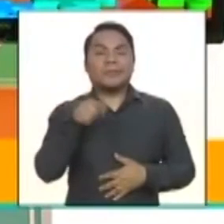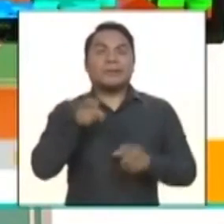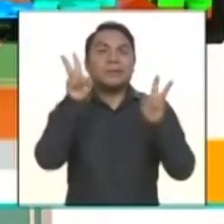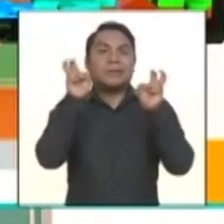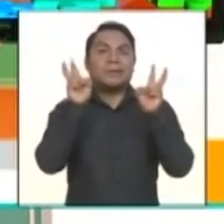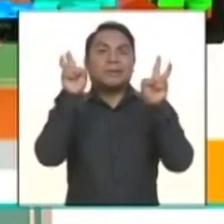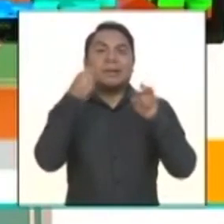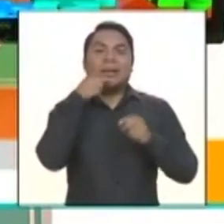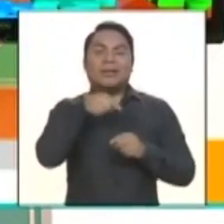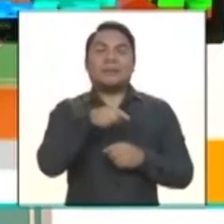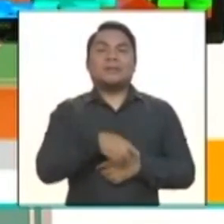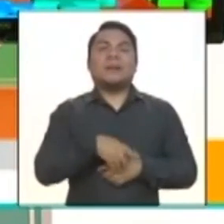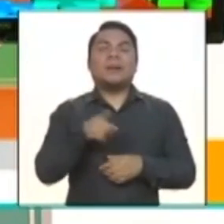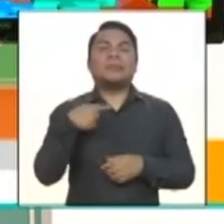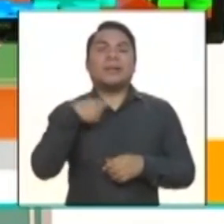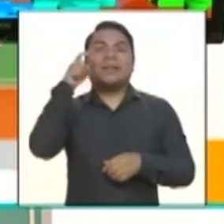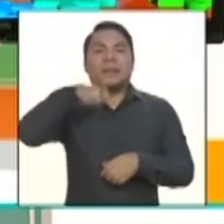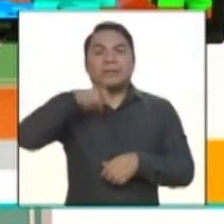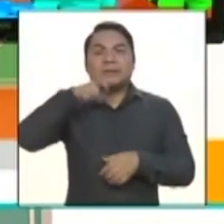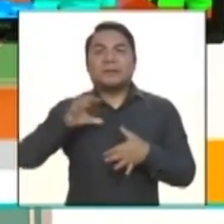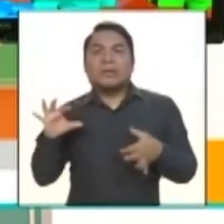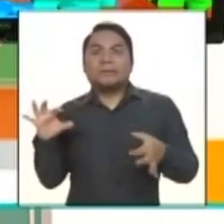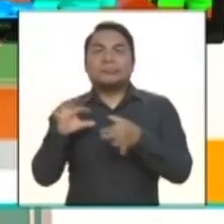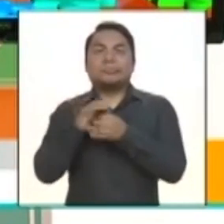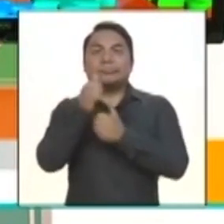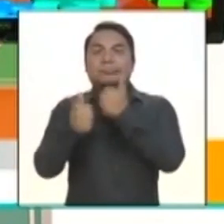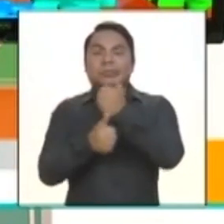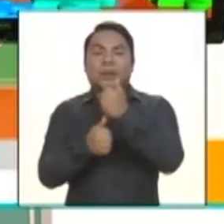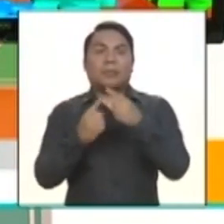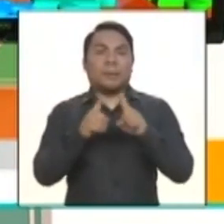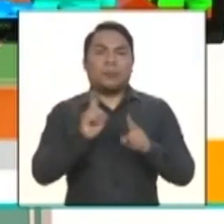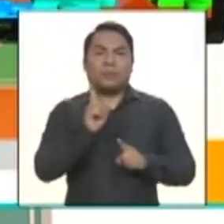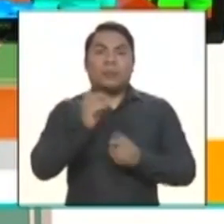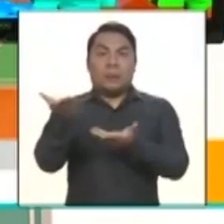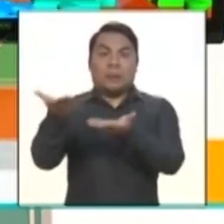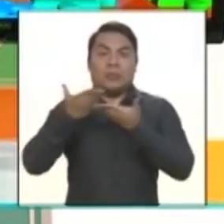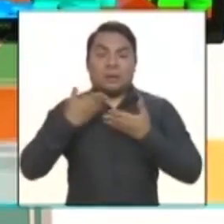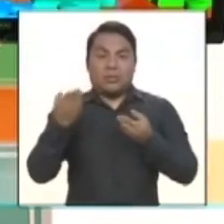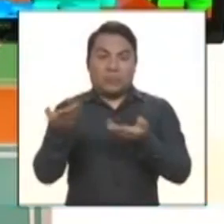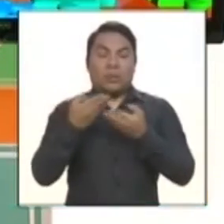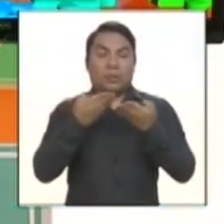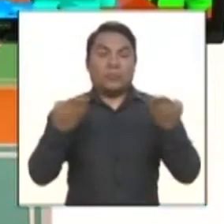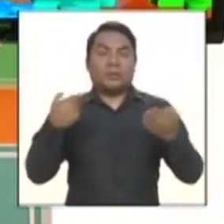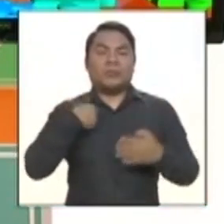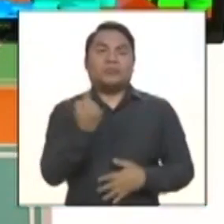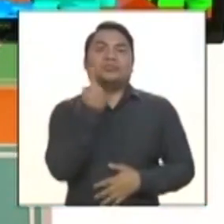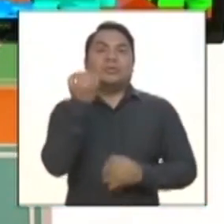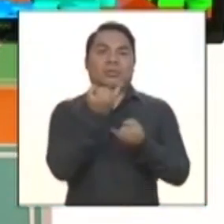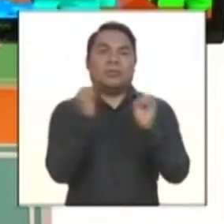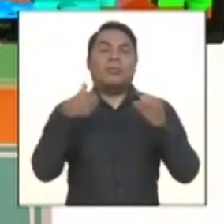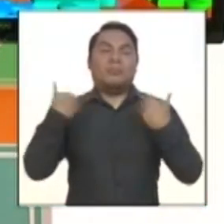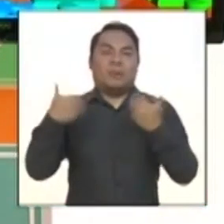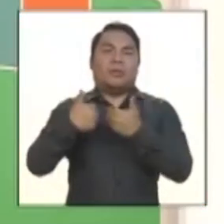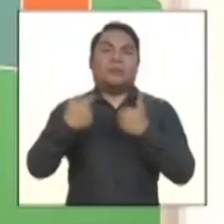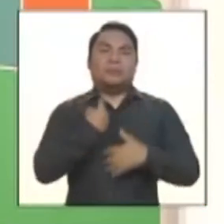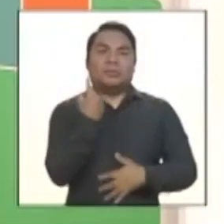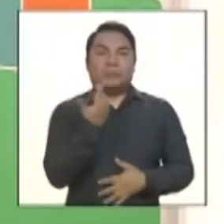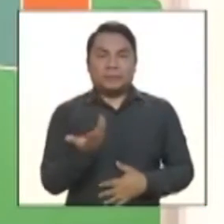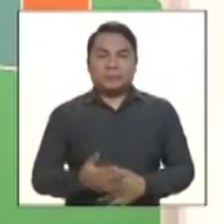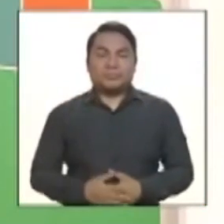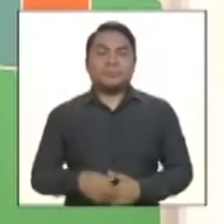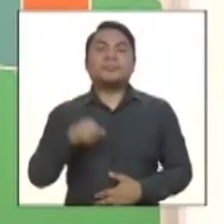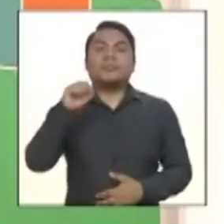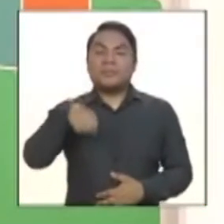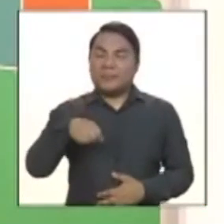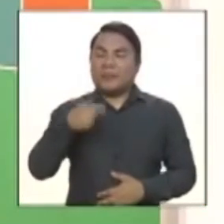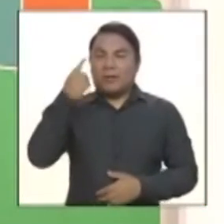dicen dependientes, pero si nos dieran las herramientas necesarias, yo creo que podríamos ser un motor importante en la economía del hay mucha gente